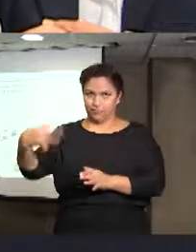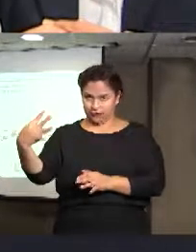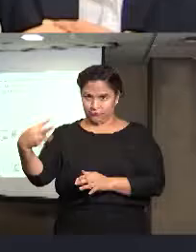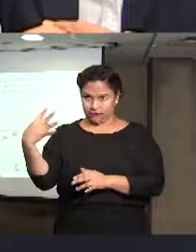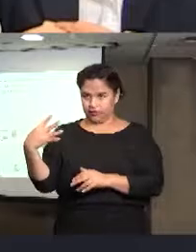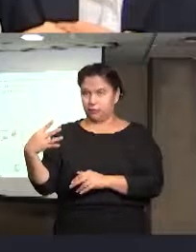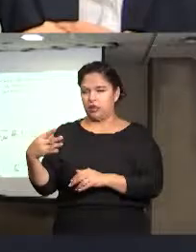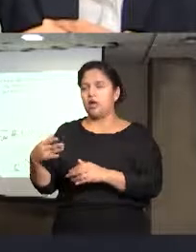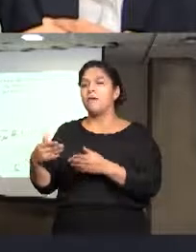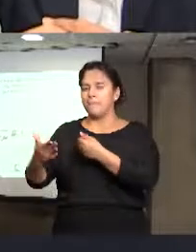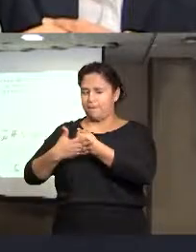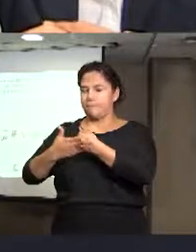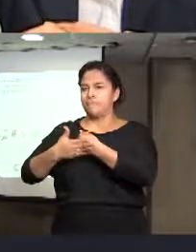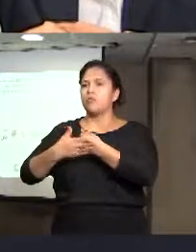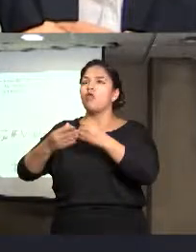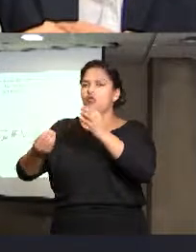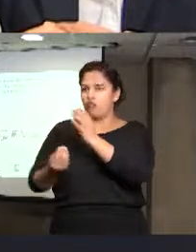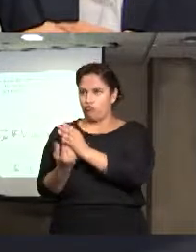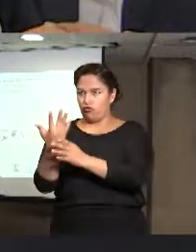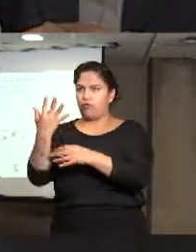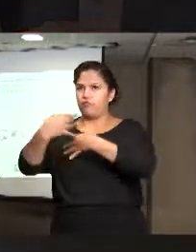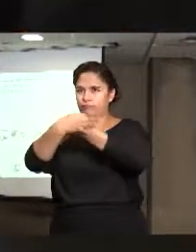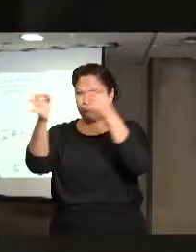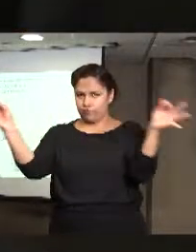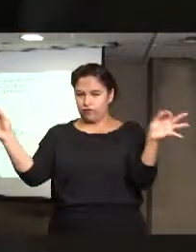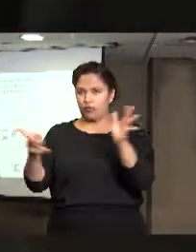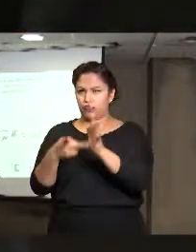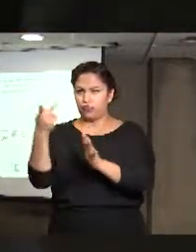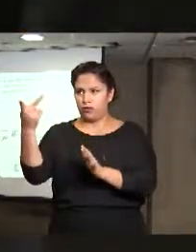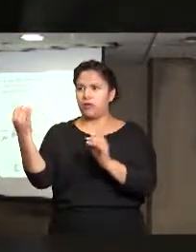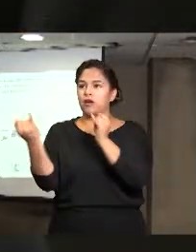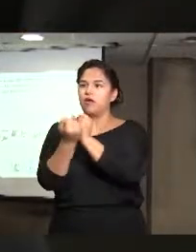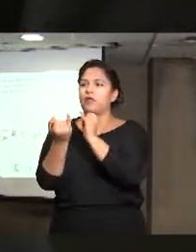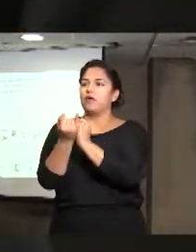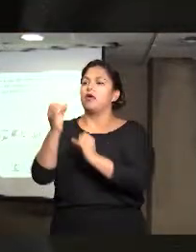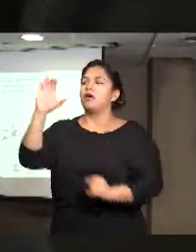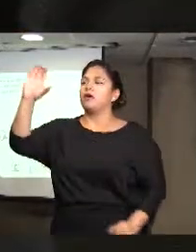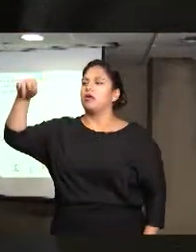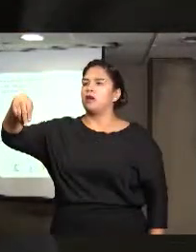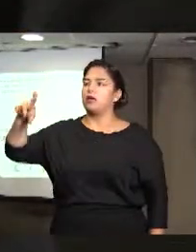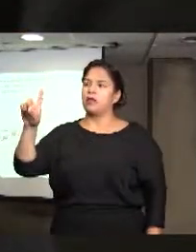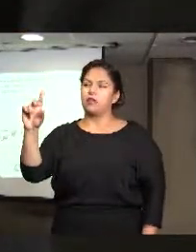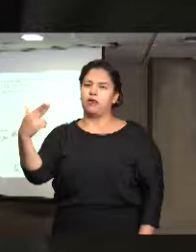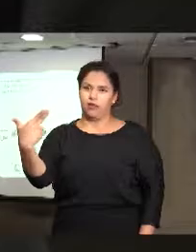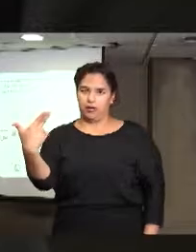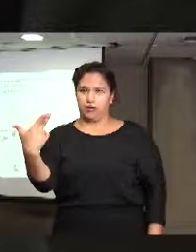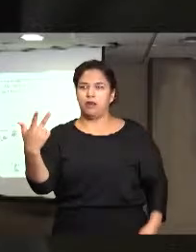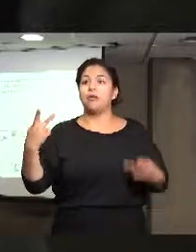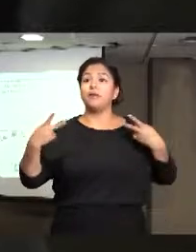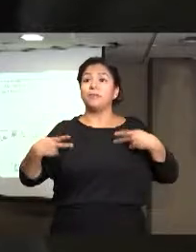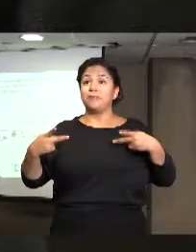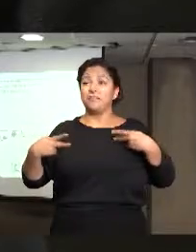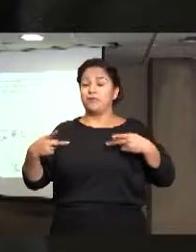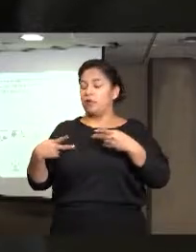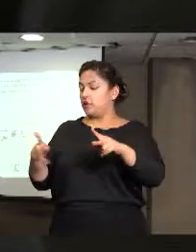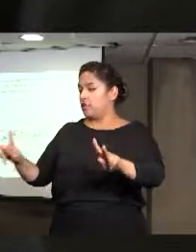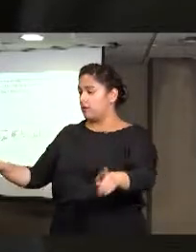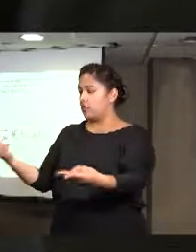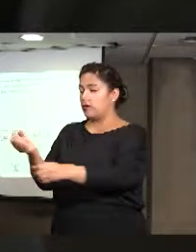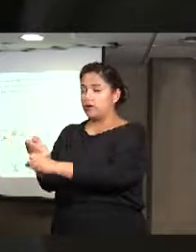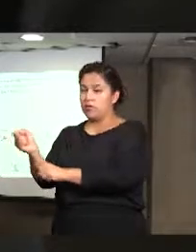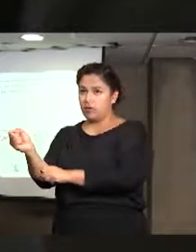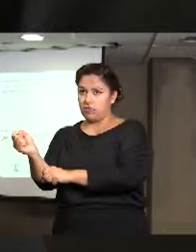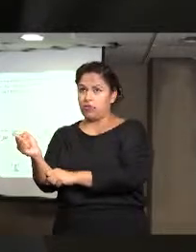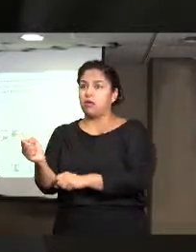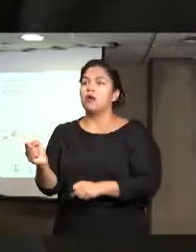En el ámbito también nacional, hablamos de que la mayoría de las víctimas que se reportan son mexicanas. Muchas veces se piensa